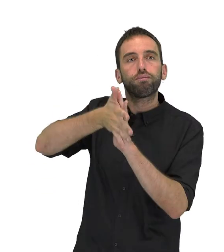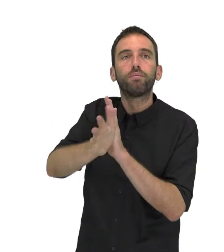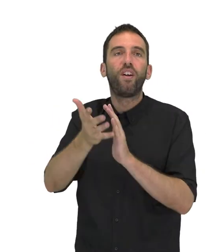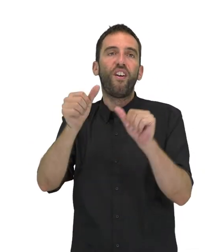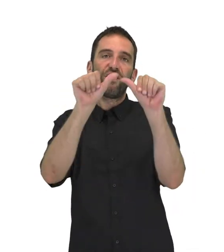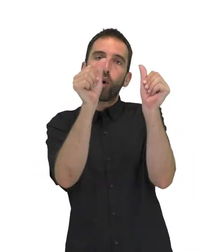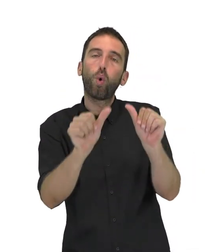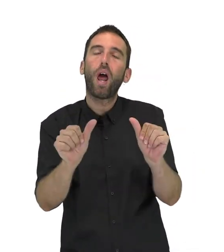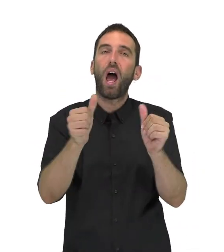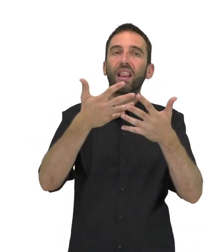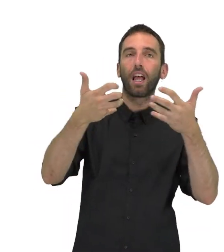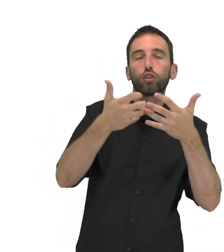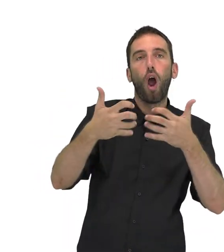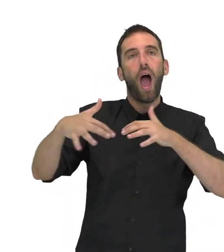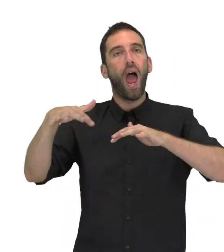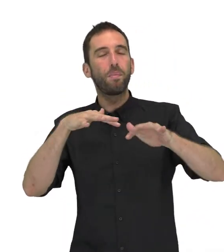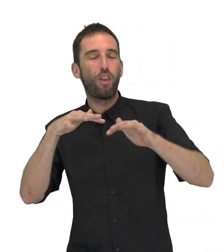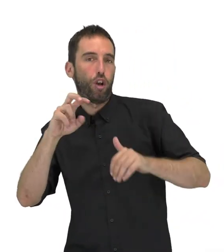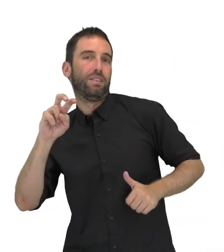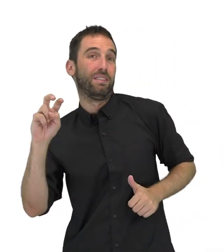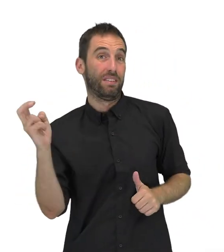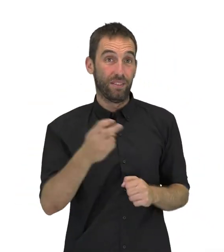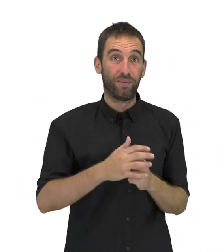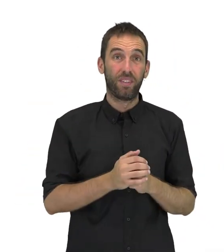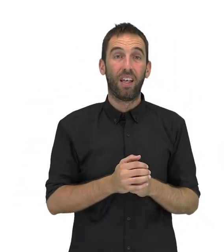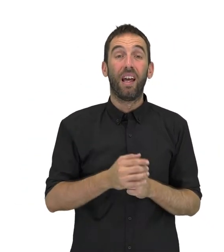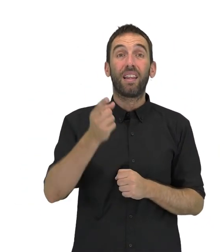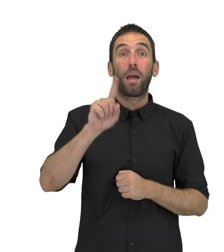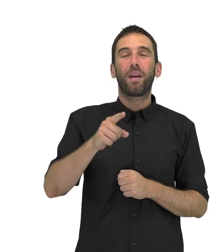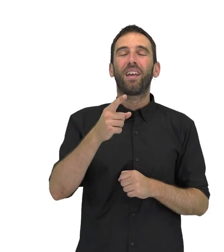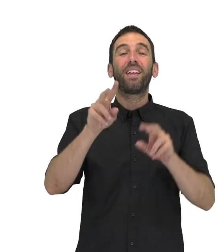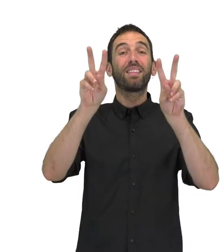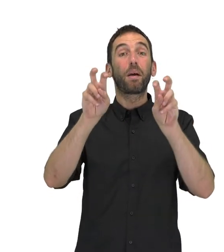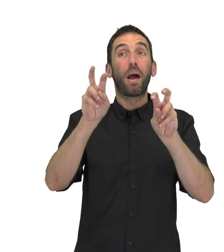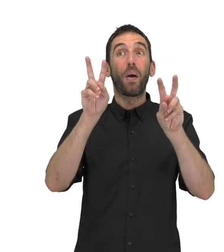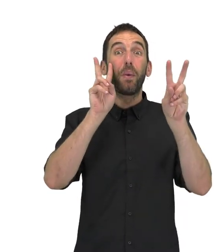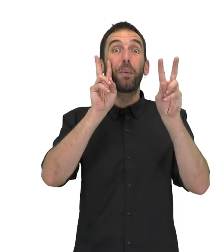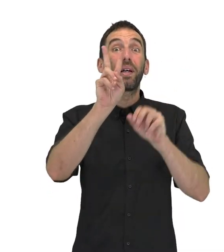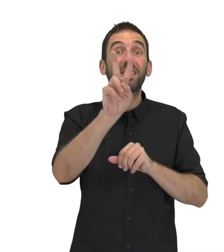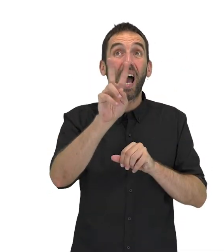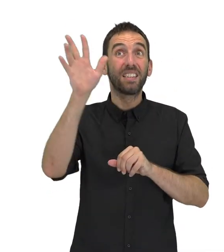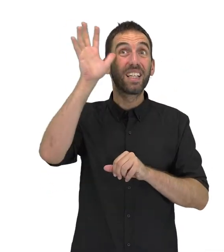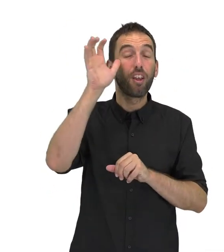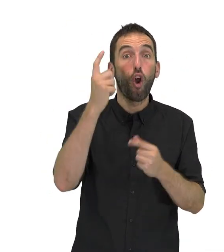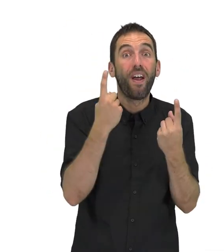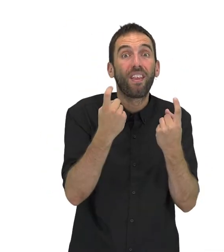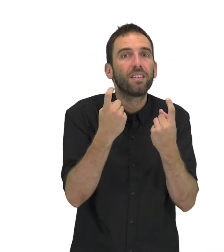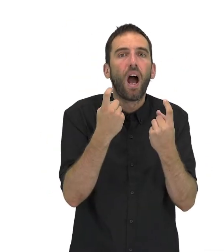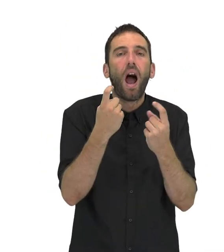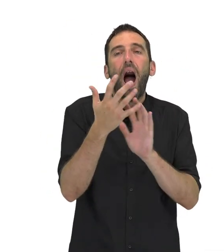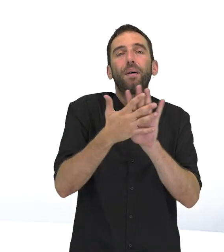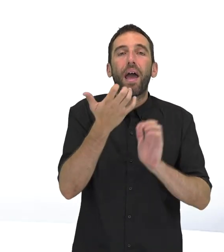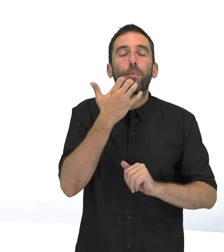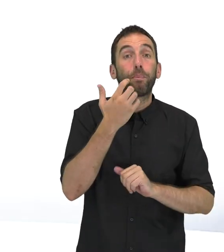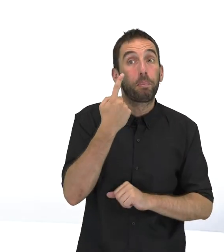texto, animaciones, etc. Además, deberemos evitar referencias que requieran el sentido de la vista, del